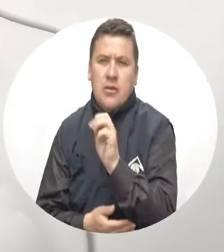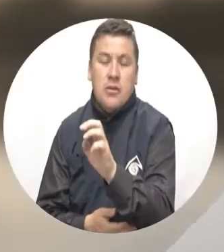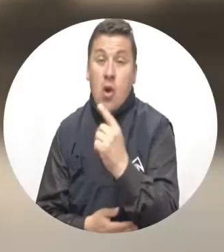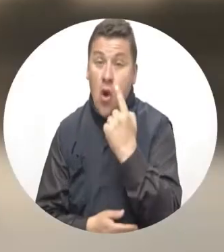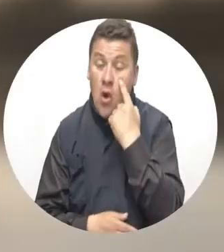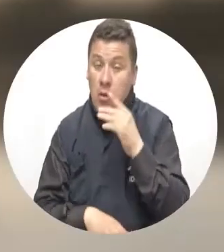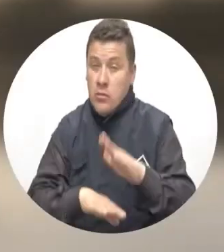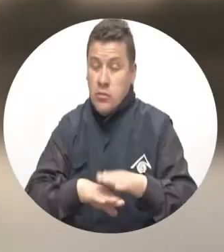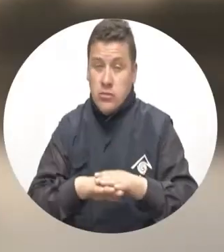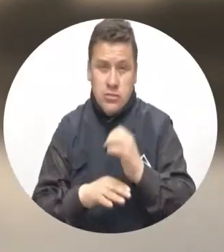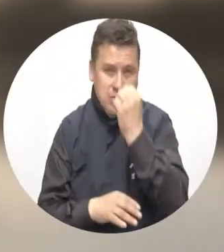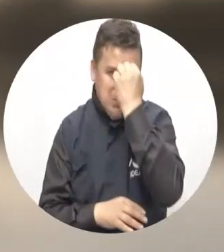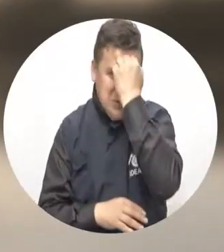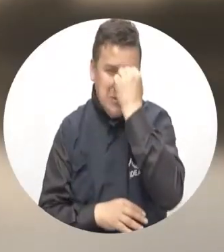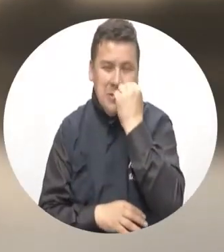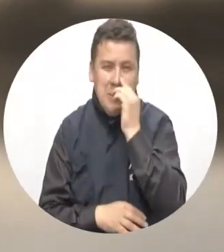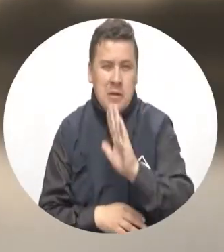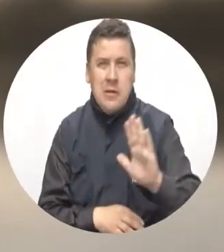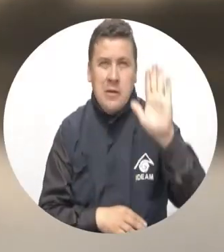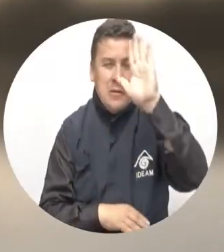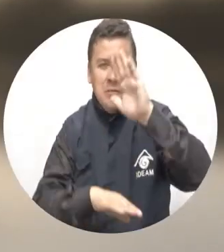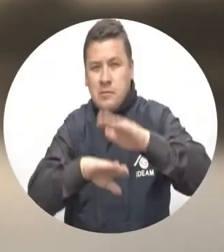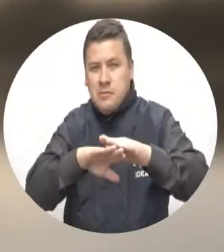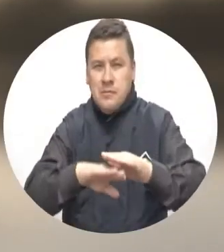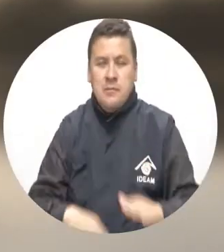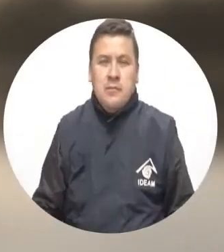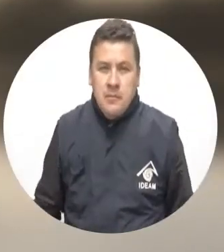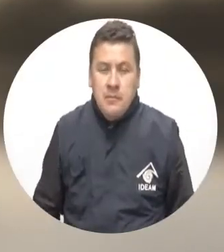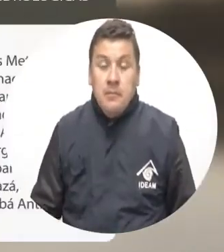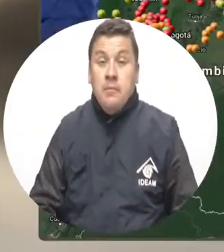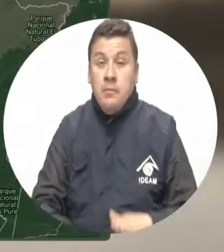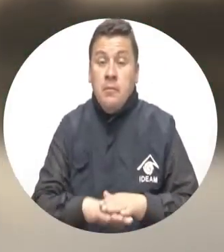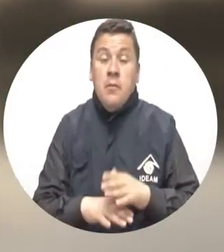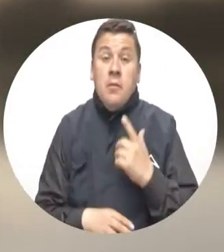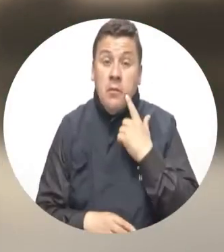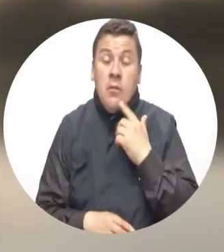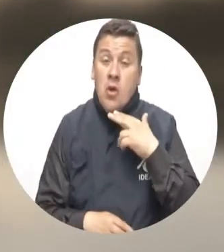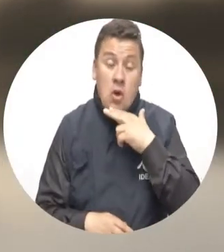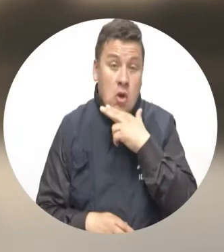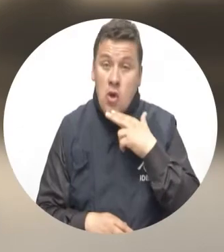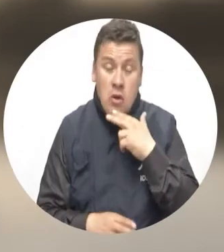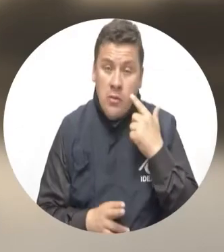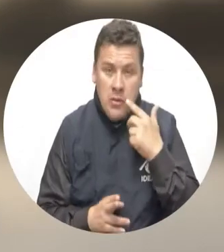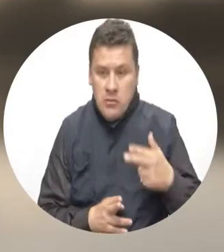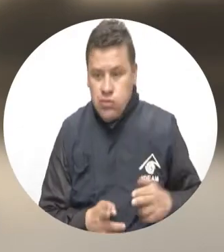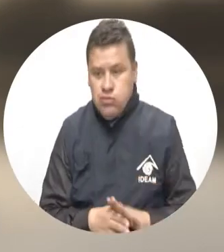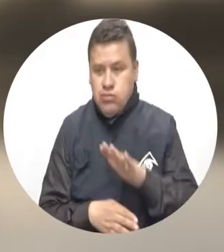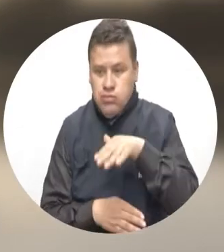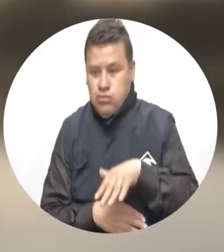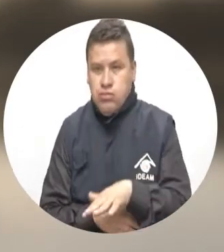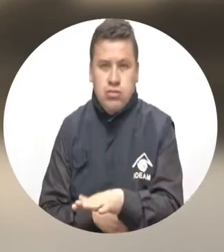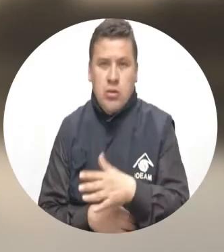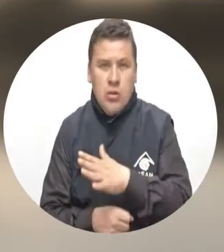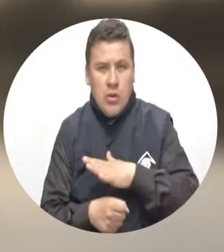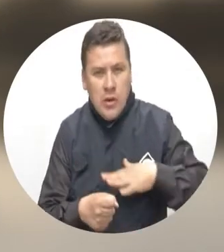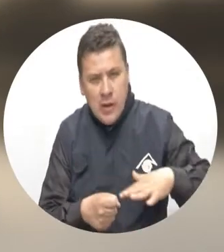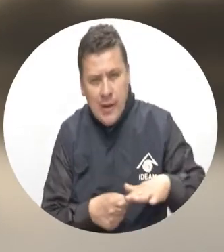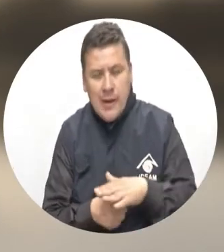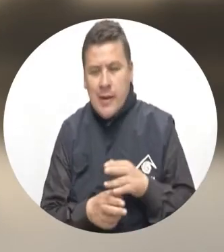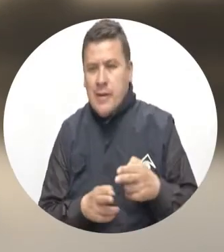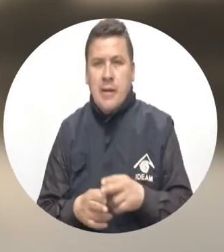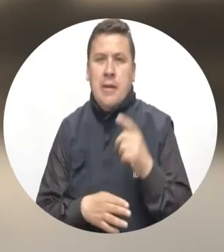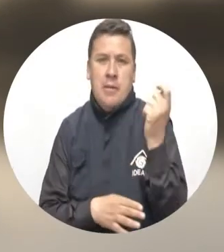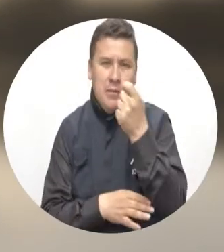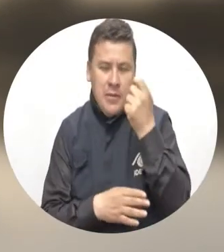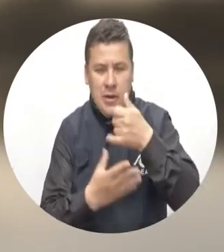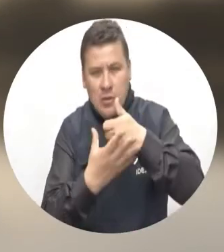atención a las principales alertas a nivel nacional. Alerta roja por desbordamientos en ríos de Cundinamarca, Meta,